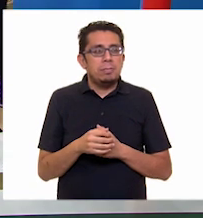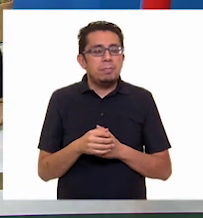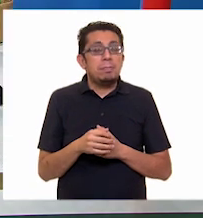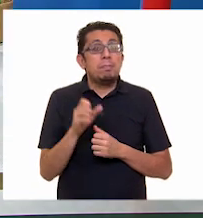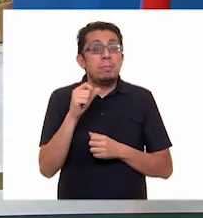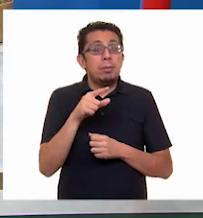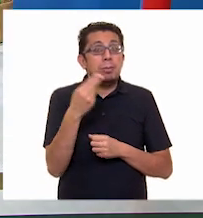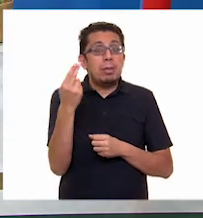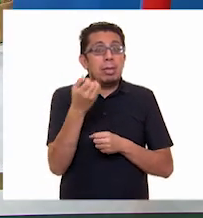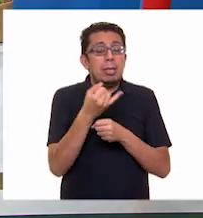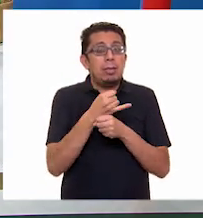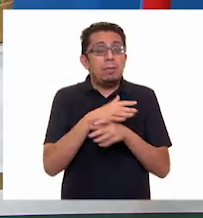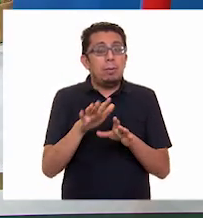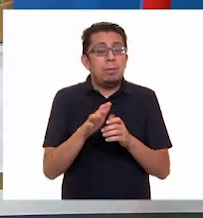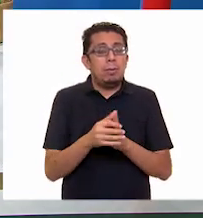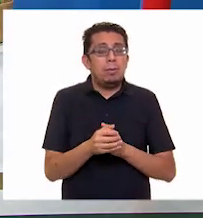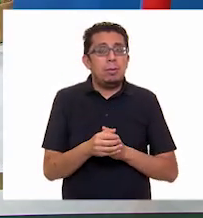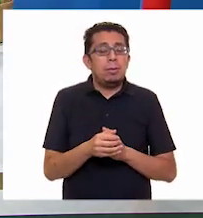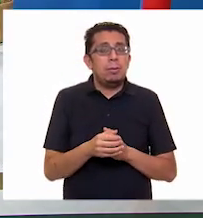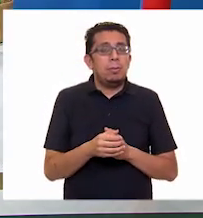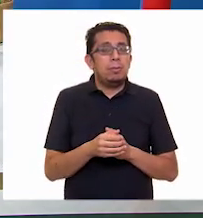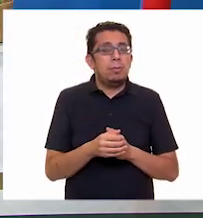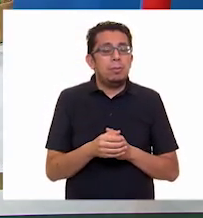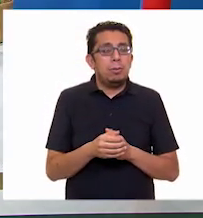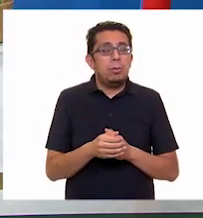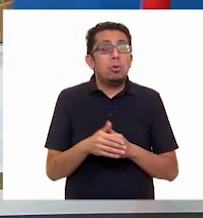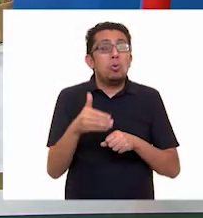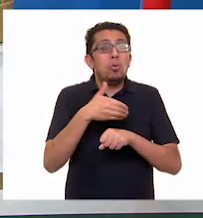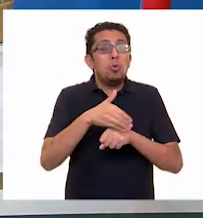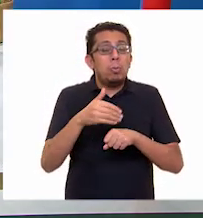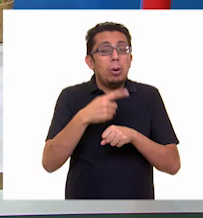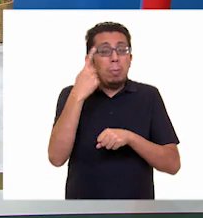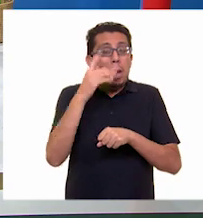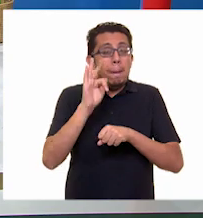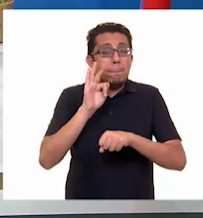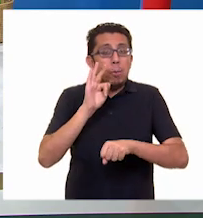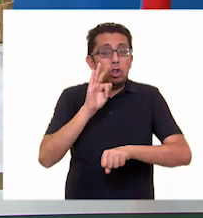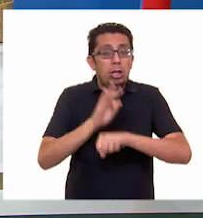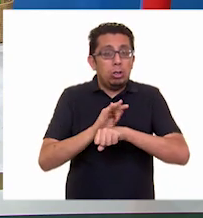información acerca de los números de protección civil.